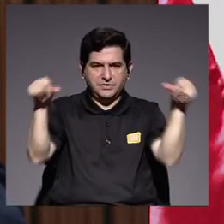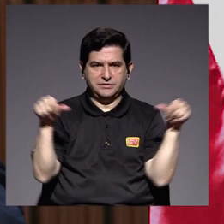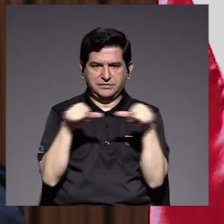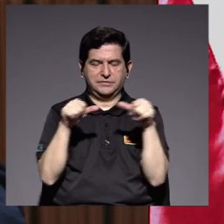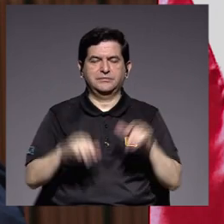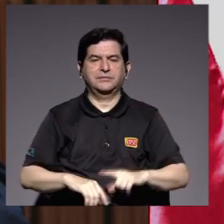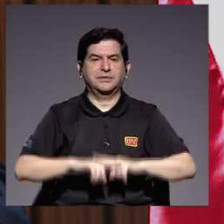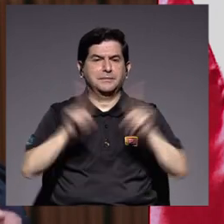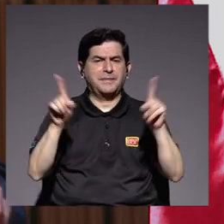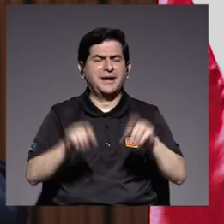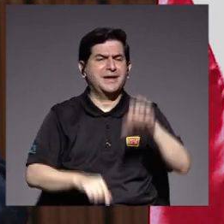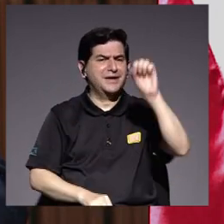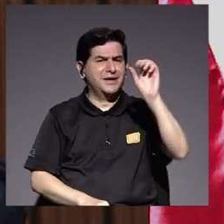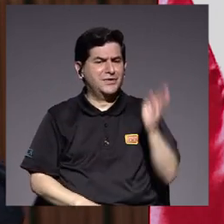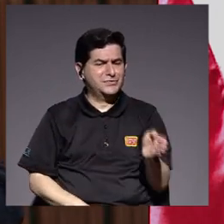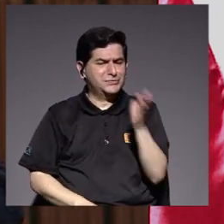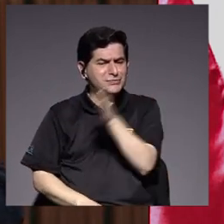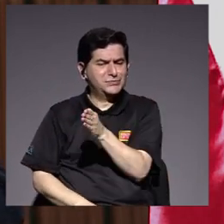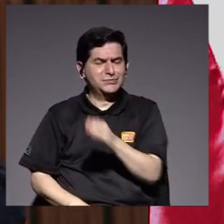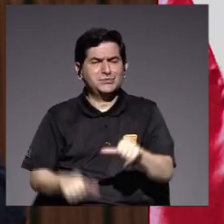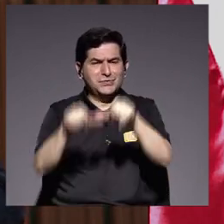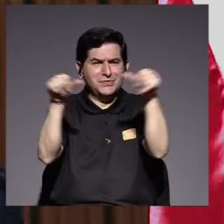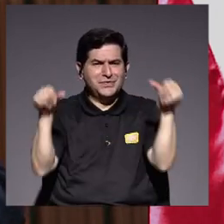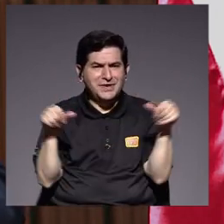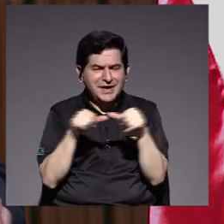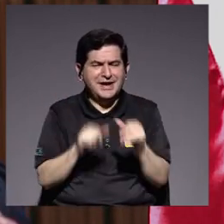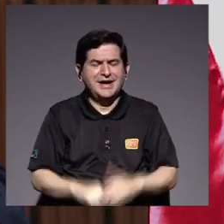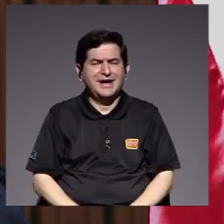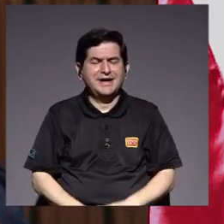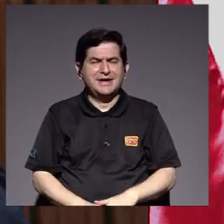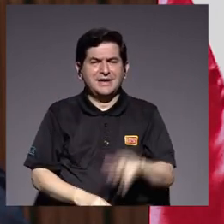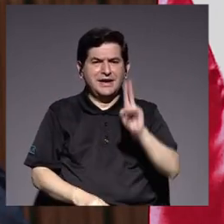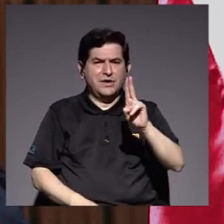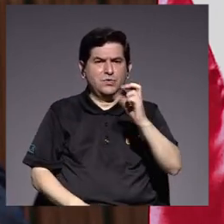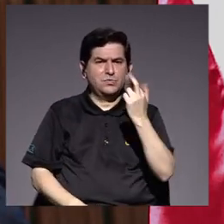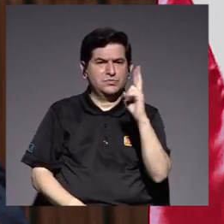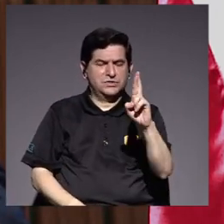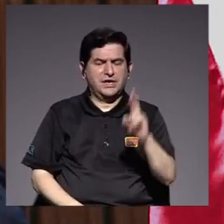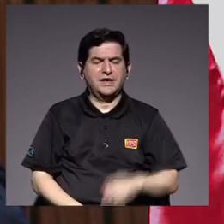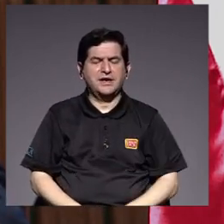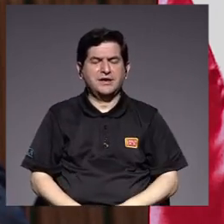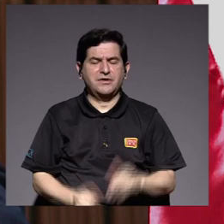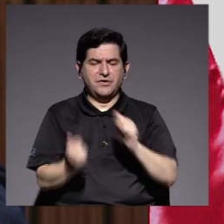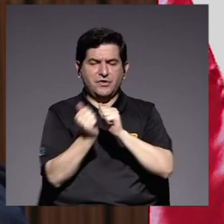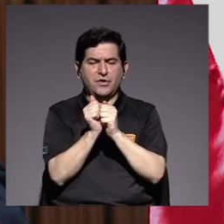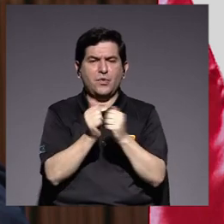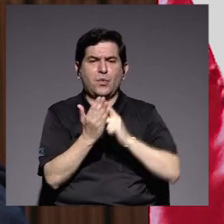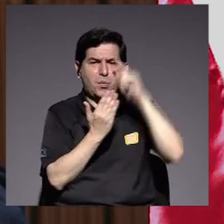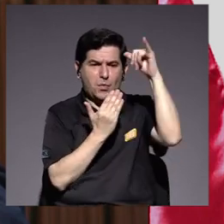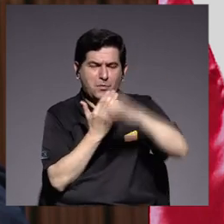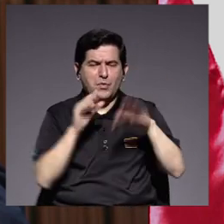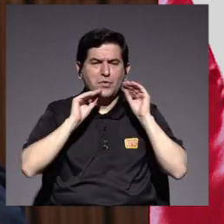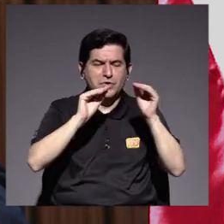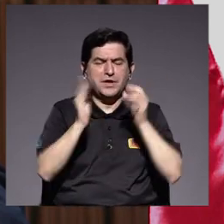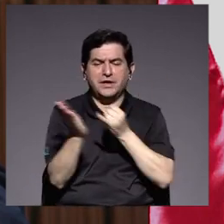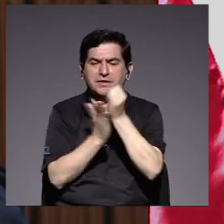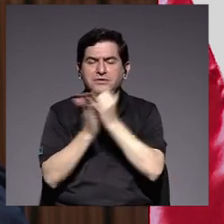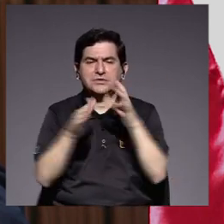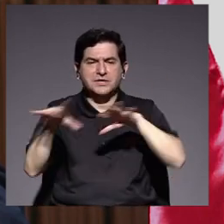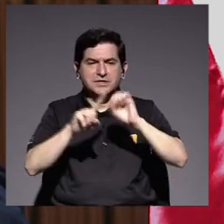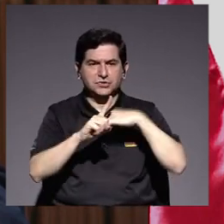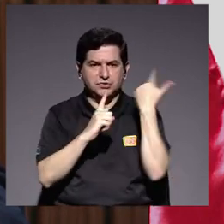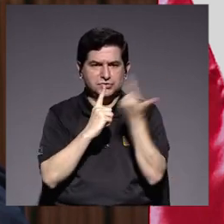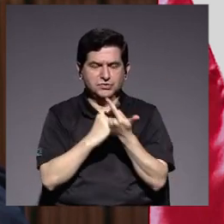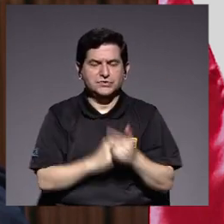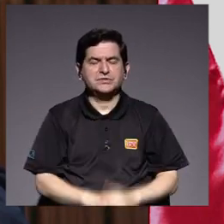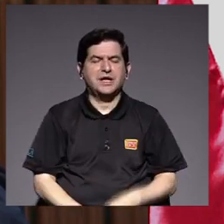sin embargo el sur es una región de las muchas que toca la Universidad de Costa Rica con sus proyectos de docencia investigación y